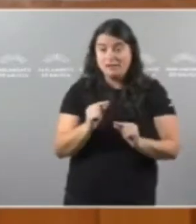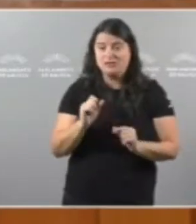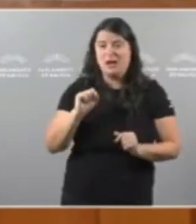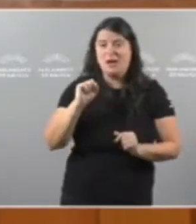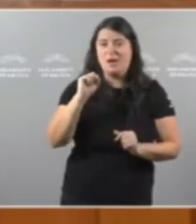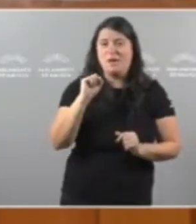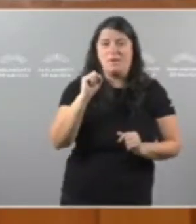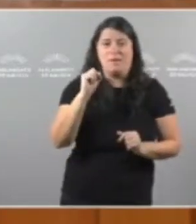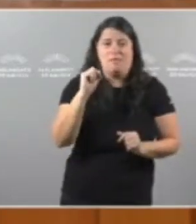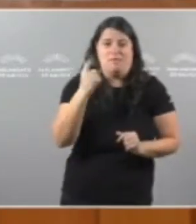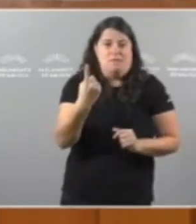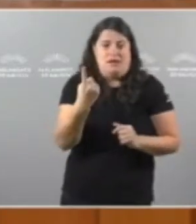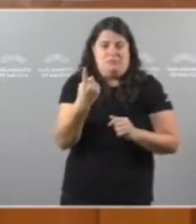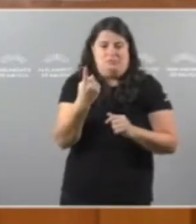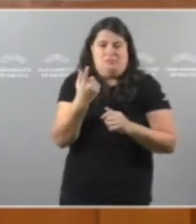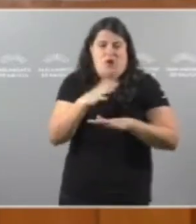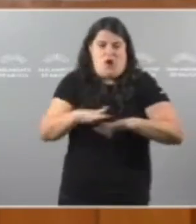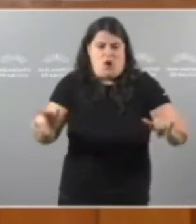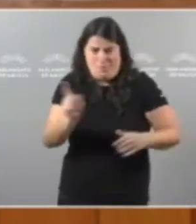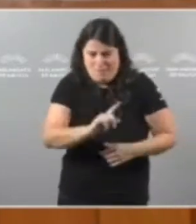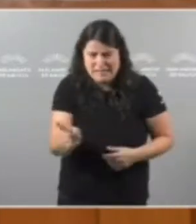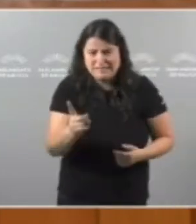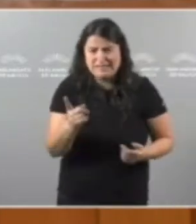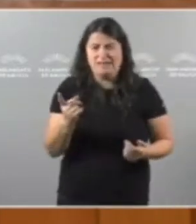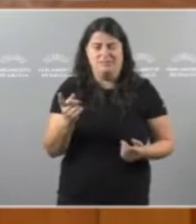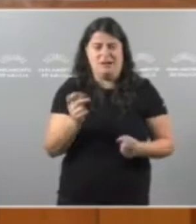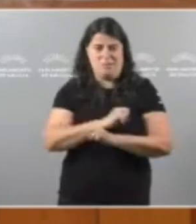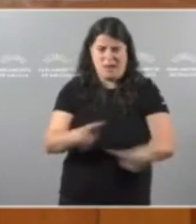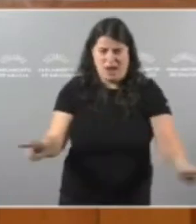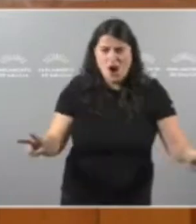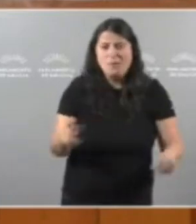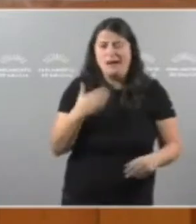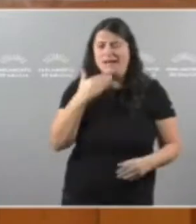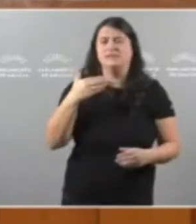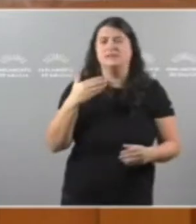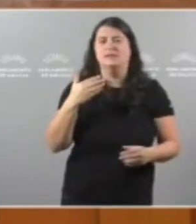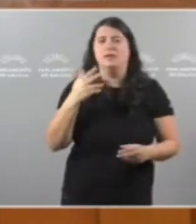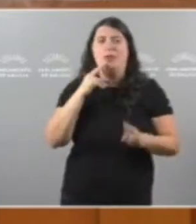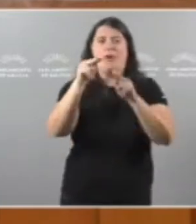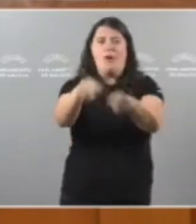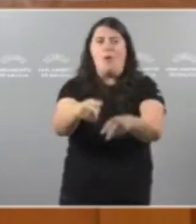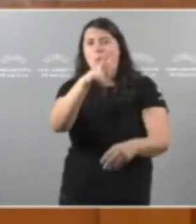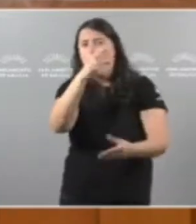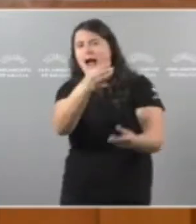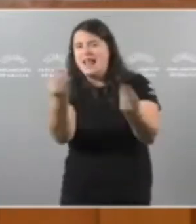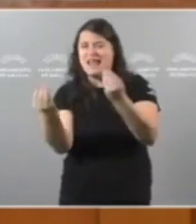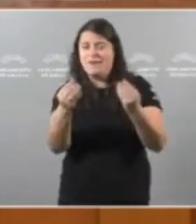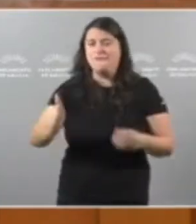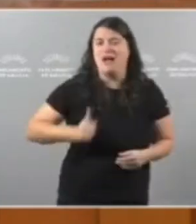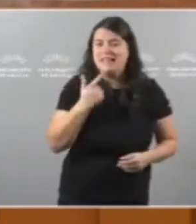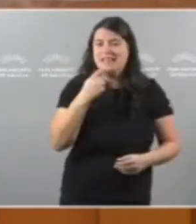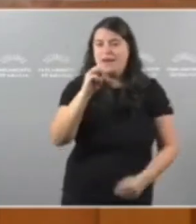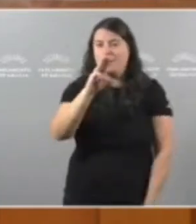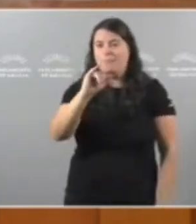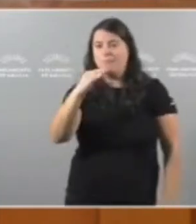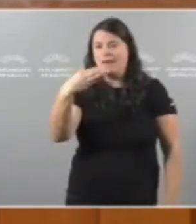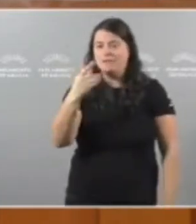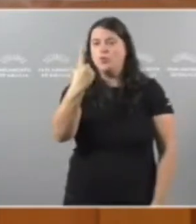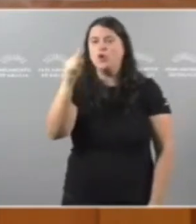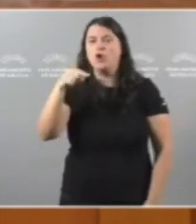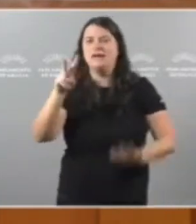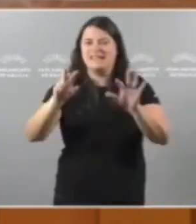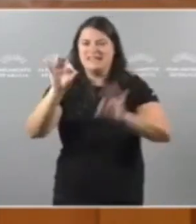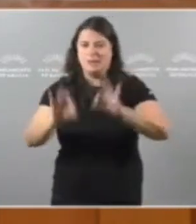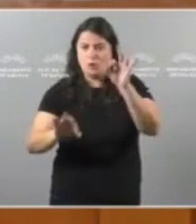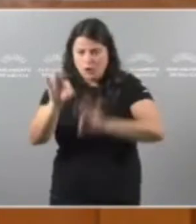insolventes da historia E teñen previsións que son falsas Dignos que o PIB aumentará un 1,7%